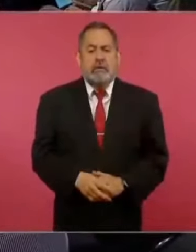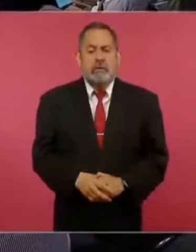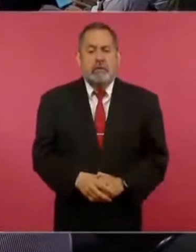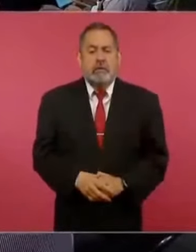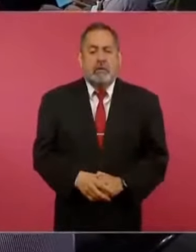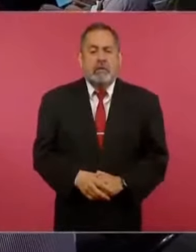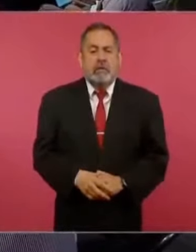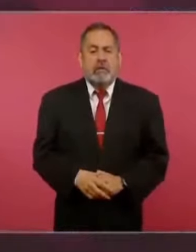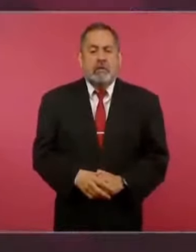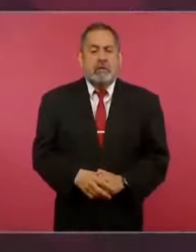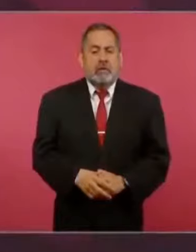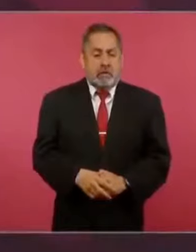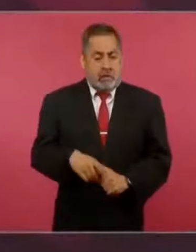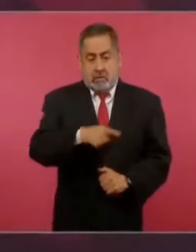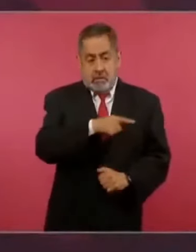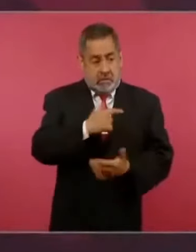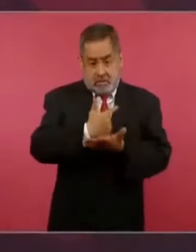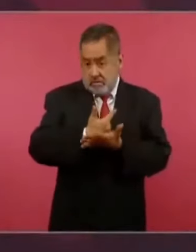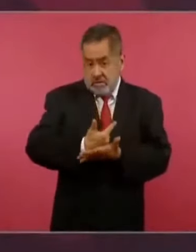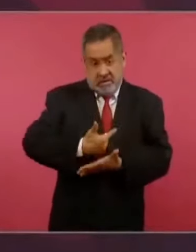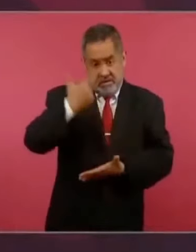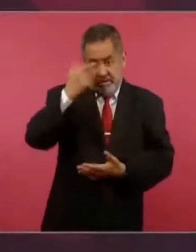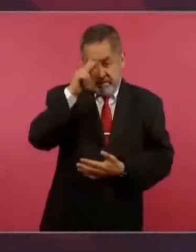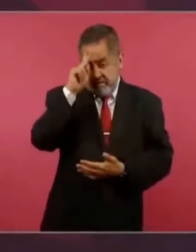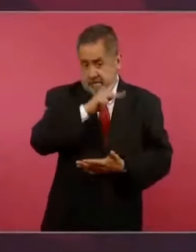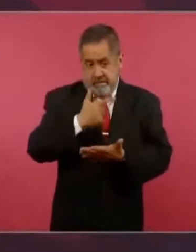Es que fue muy grave lo que sucedió.